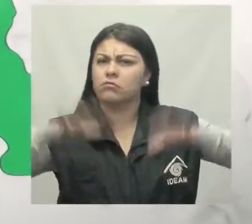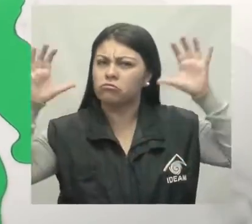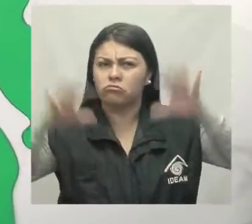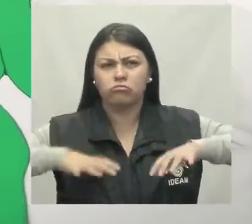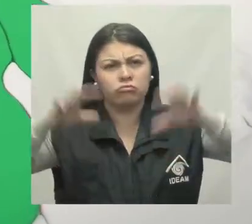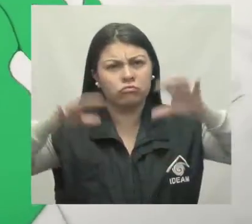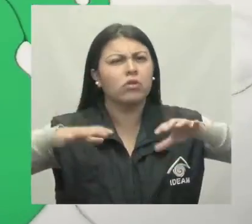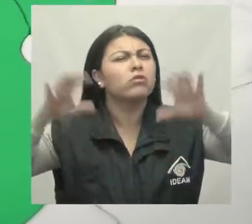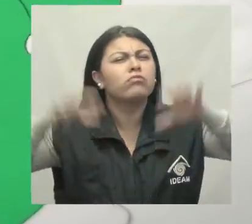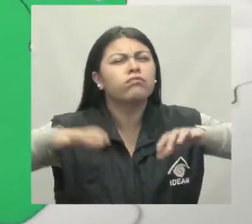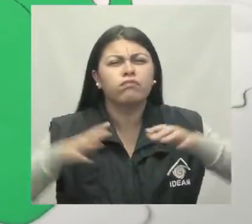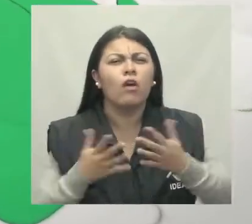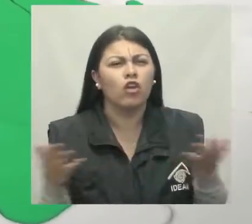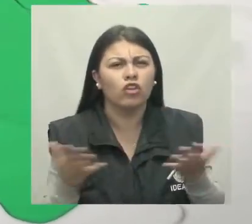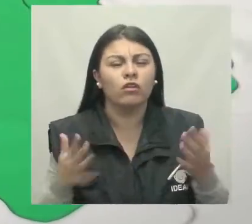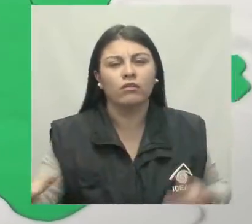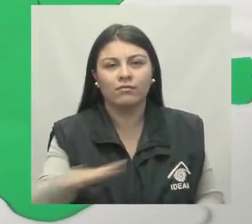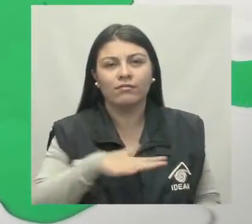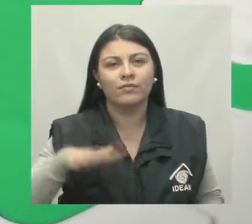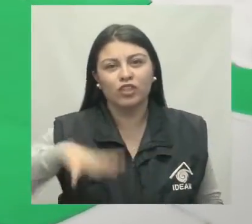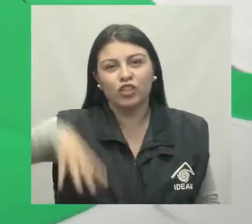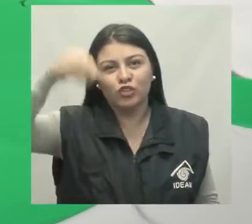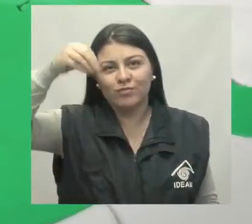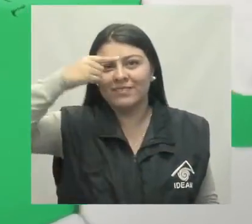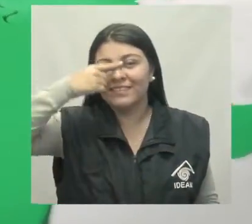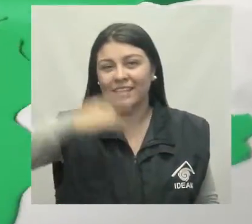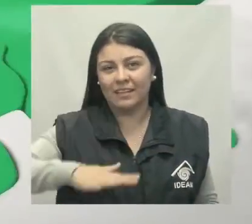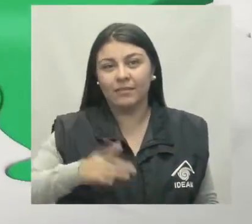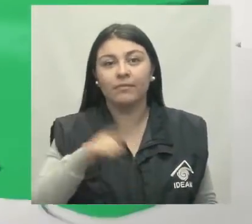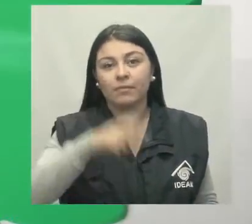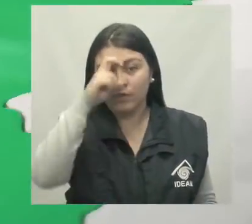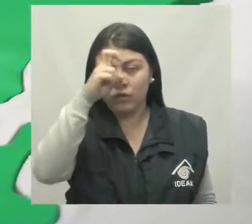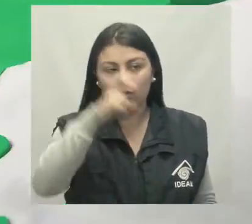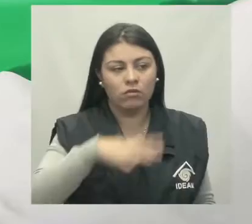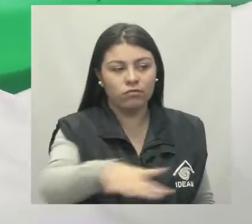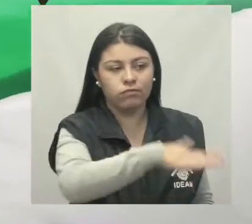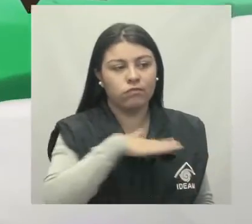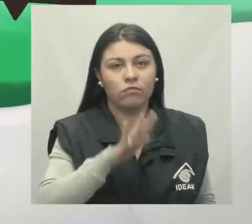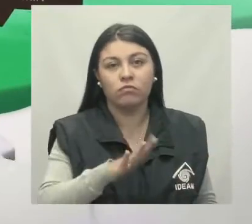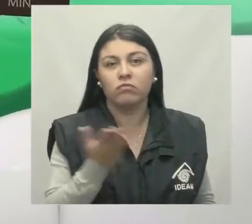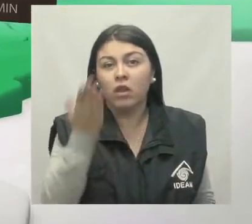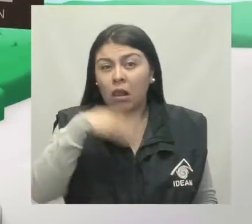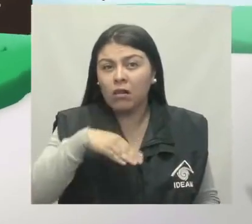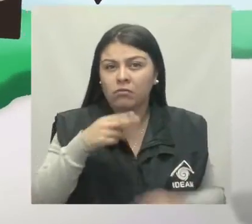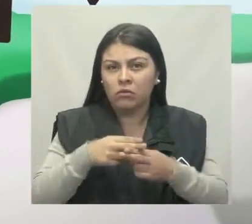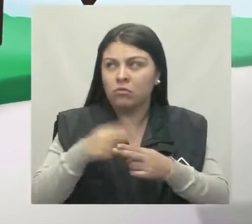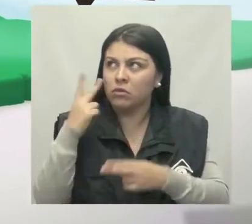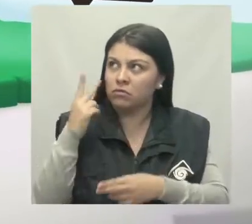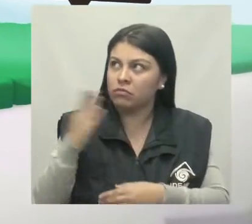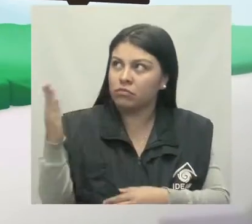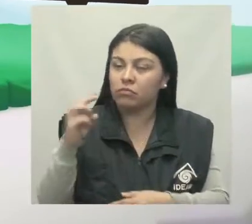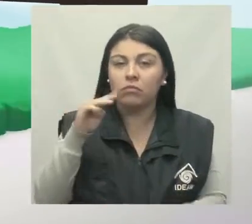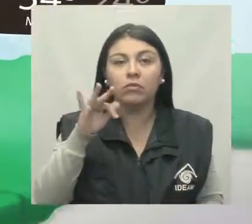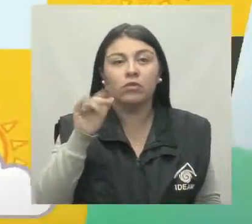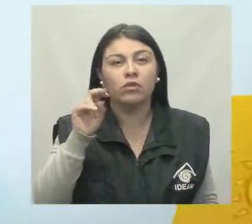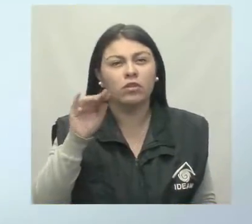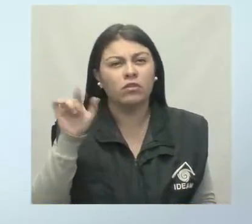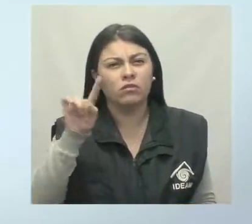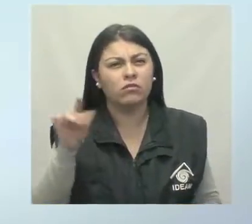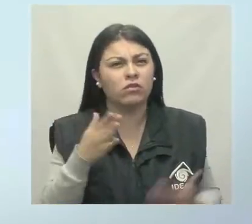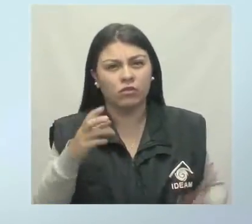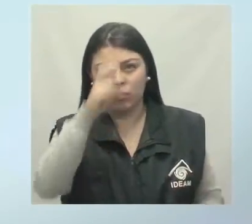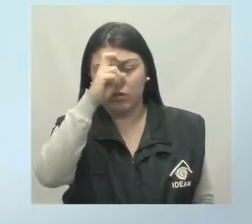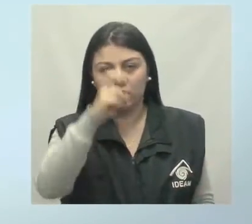de la Sierra Nevada de Santa Marta y al norte de la Serranía del Perijá y los motilones en el nororiente del departamento del